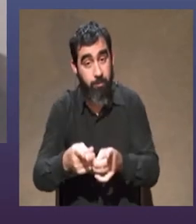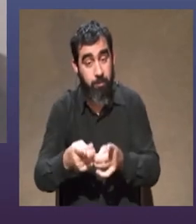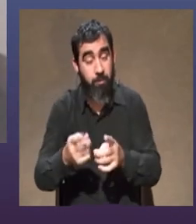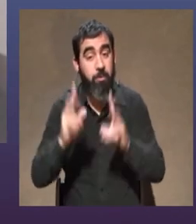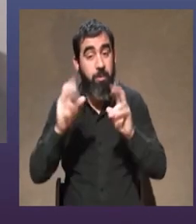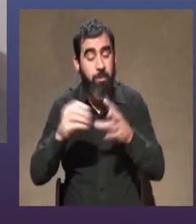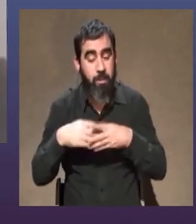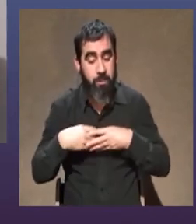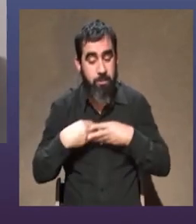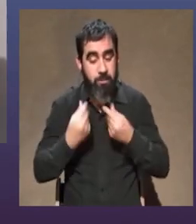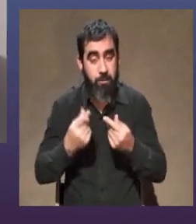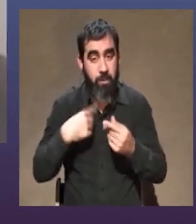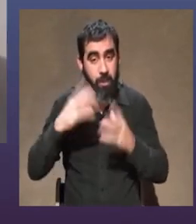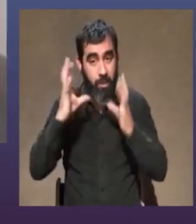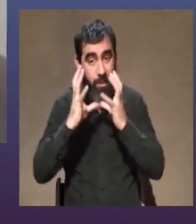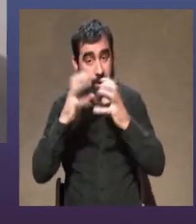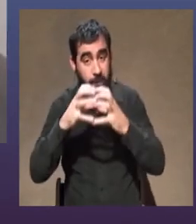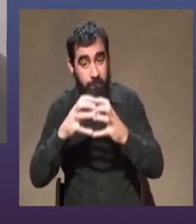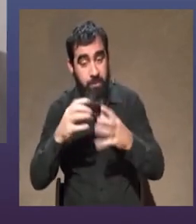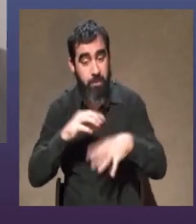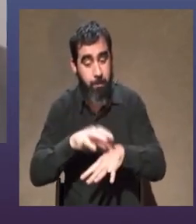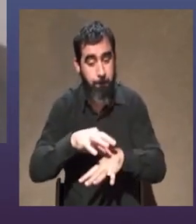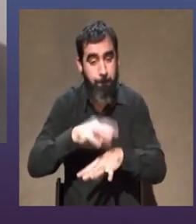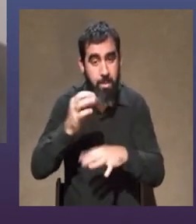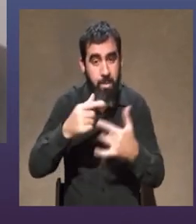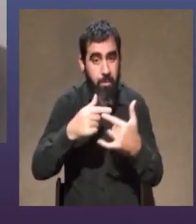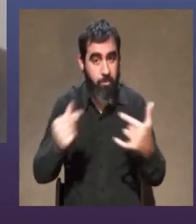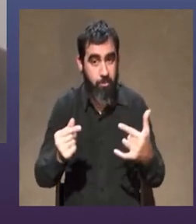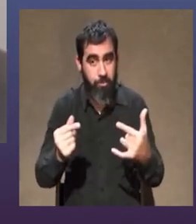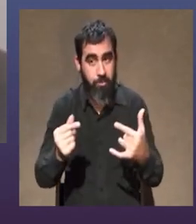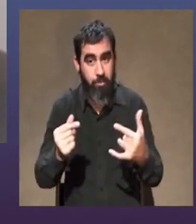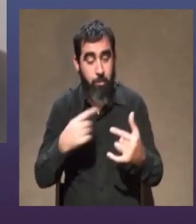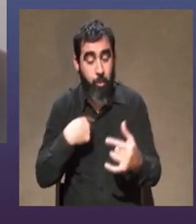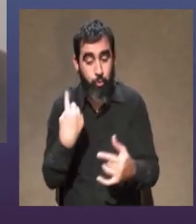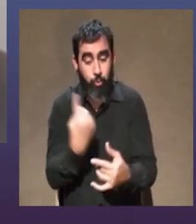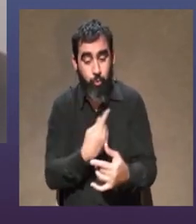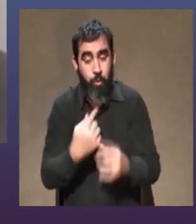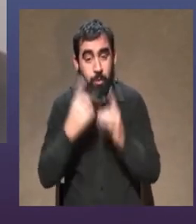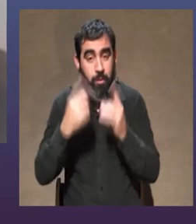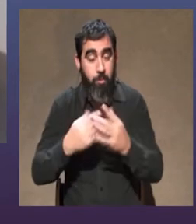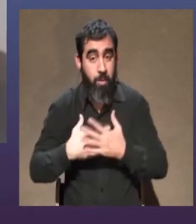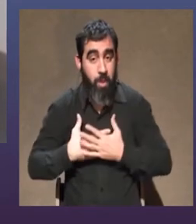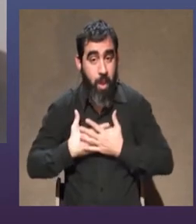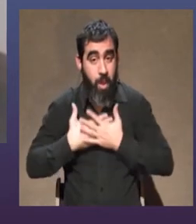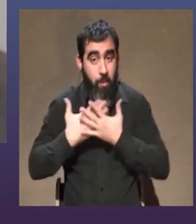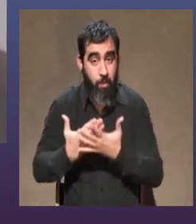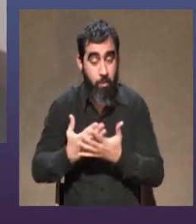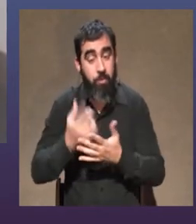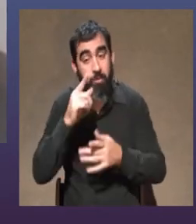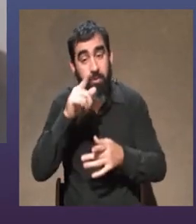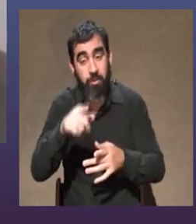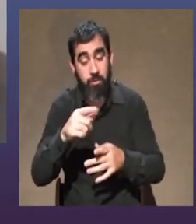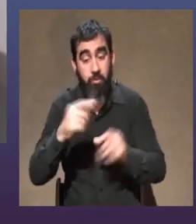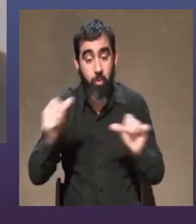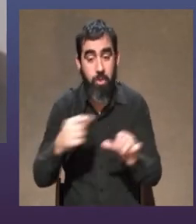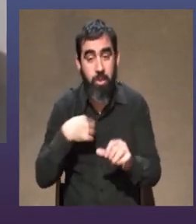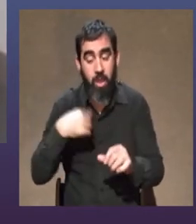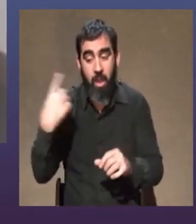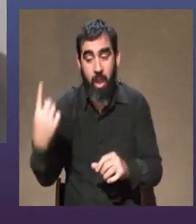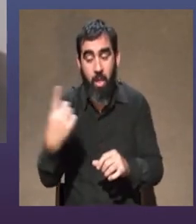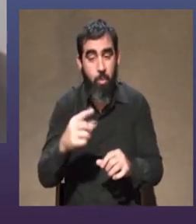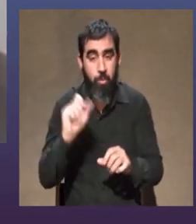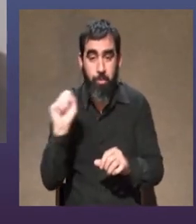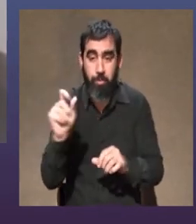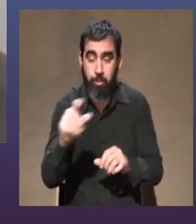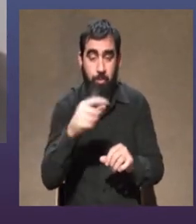por tu sensibilidad, por tu cabeza, por tu piel, por tu soledad y por tu amor. Entonces, eso nos hace únicos y